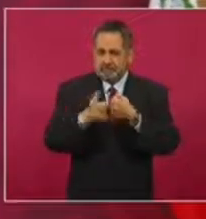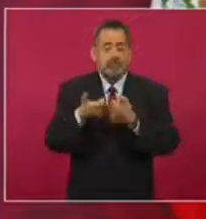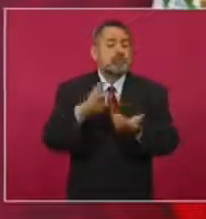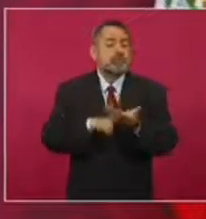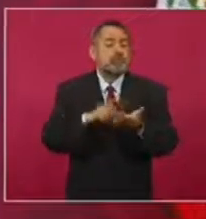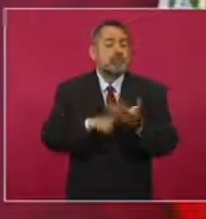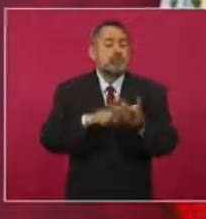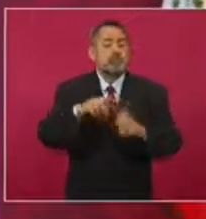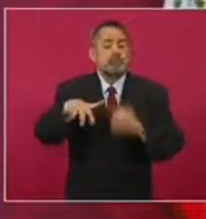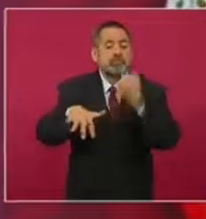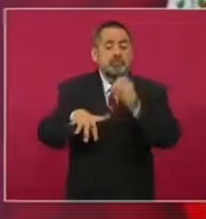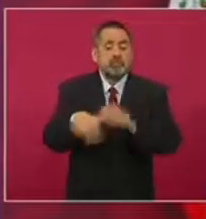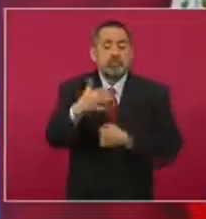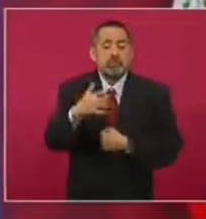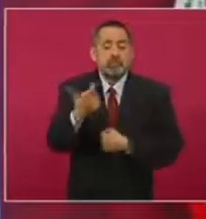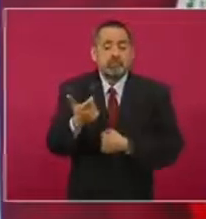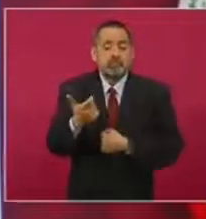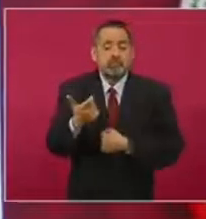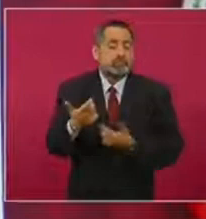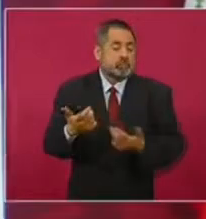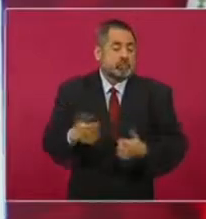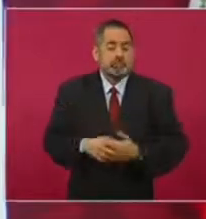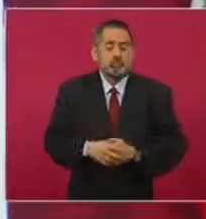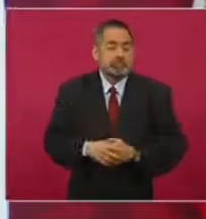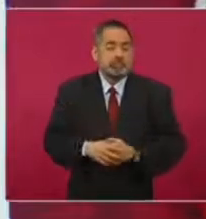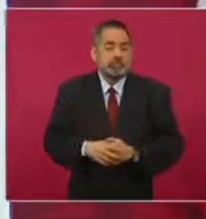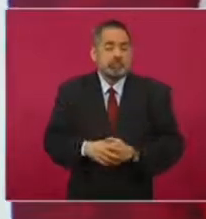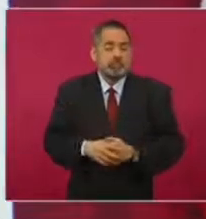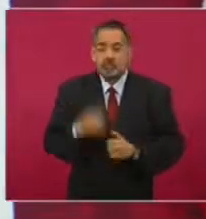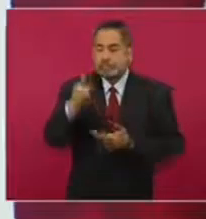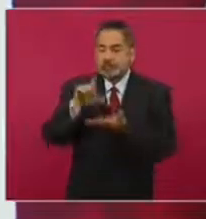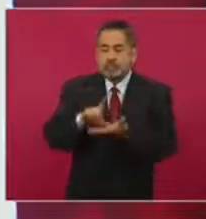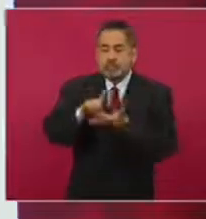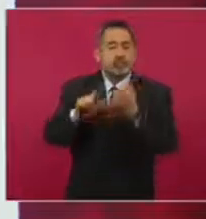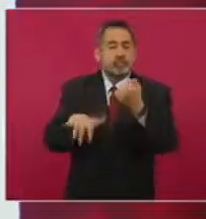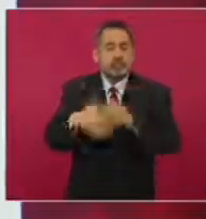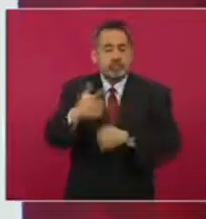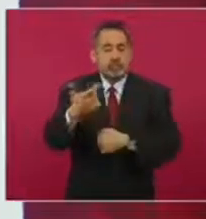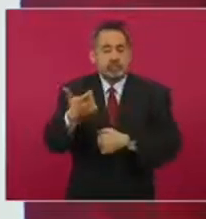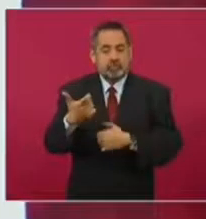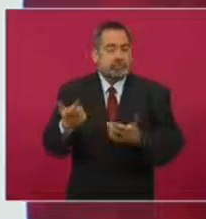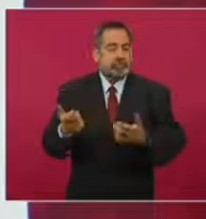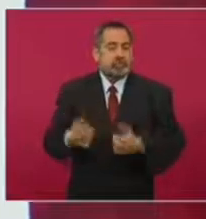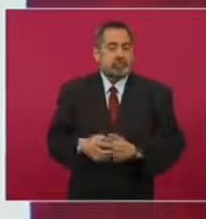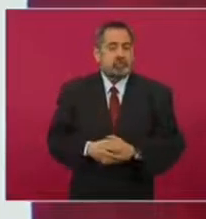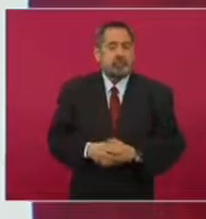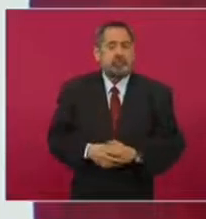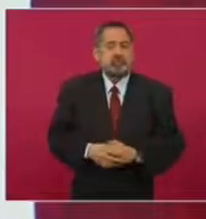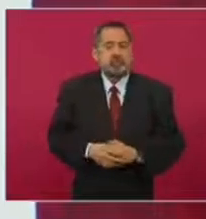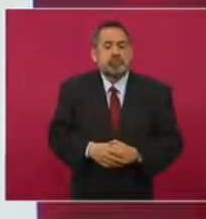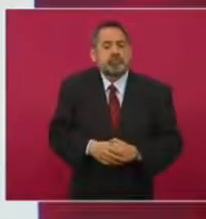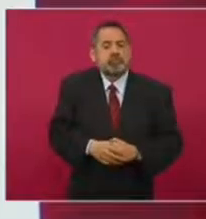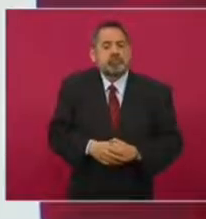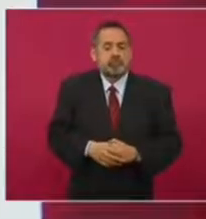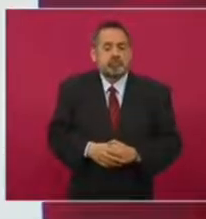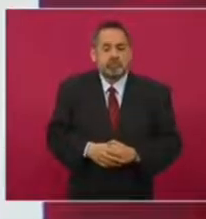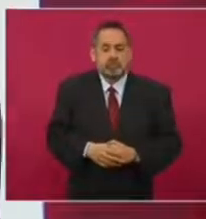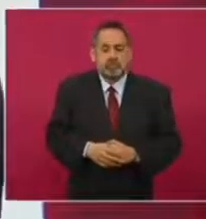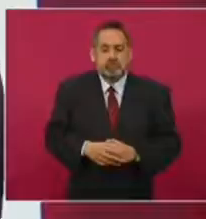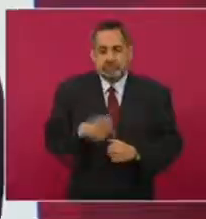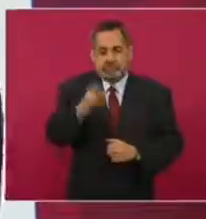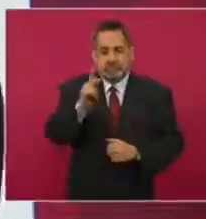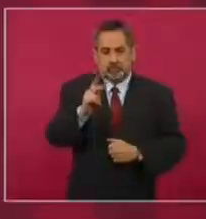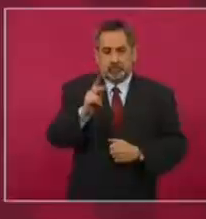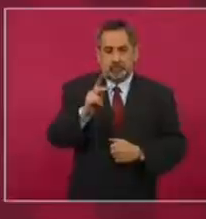pesos el litro, pero